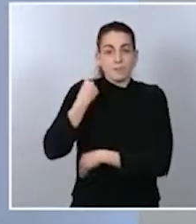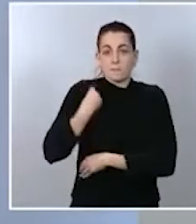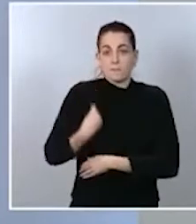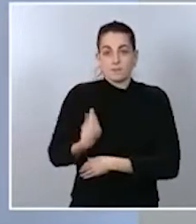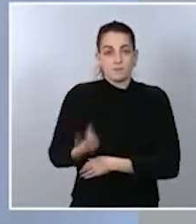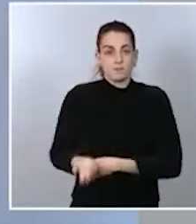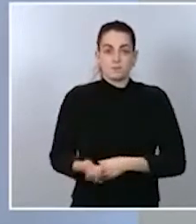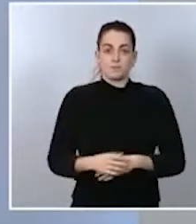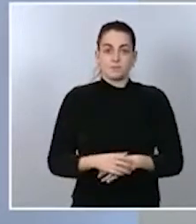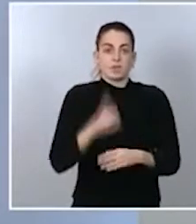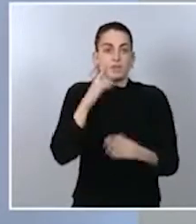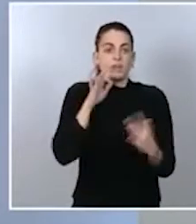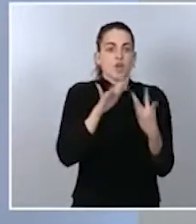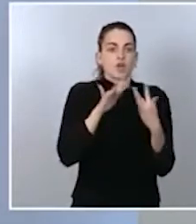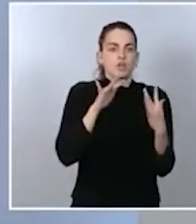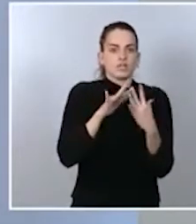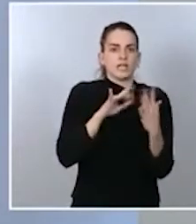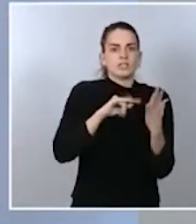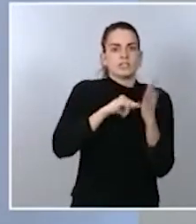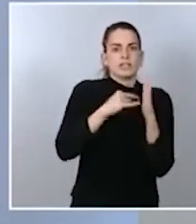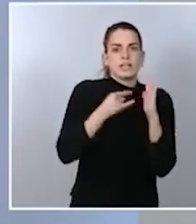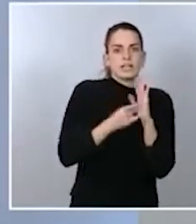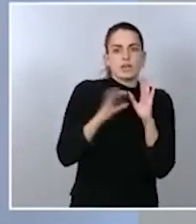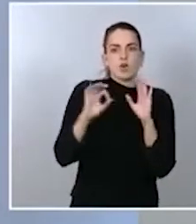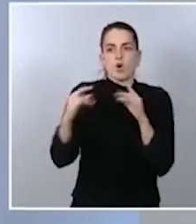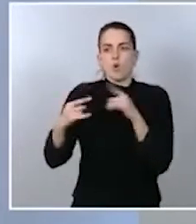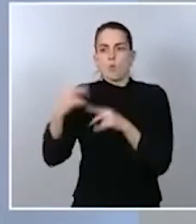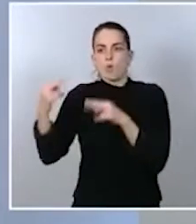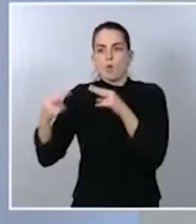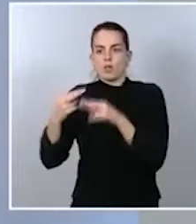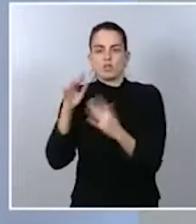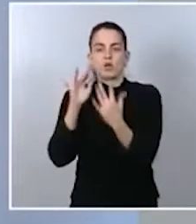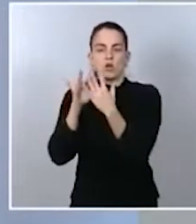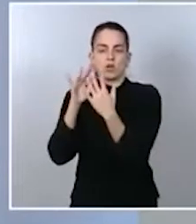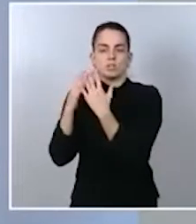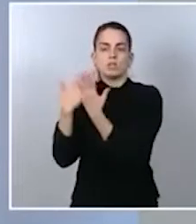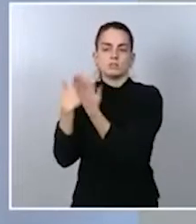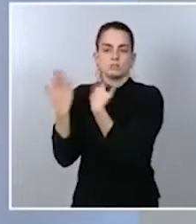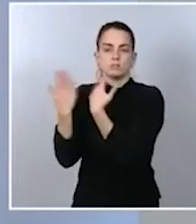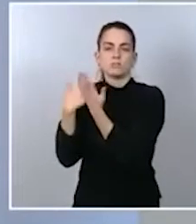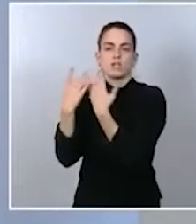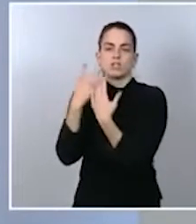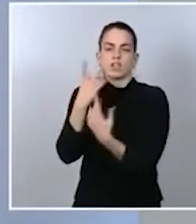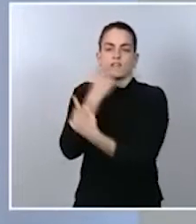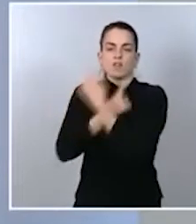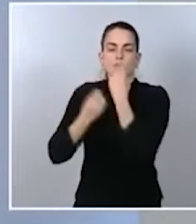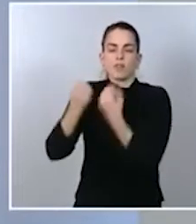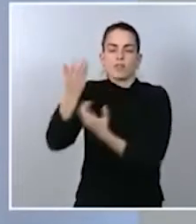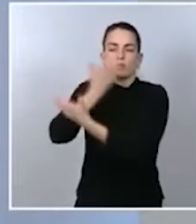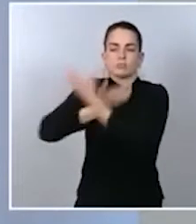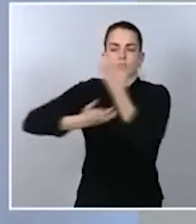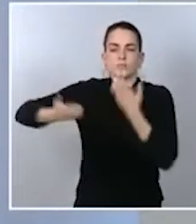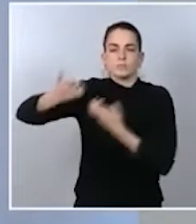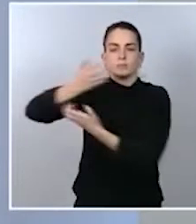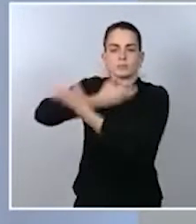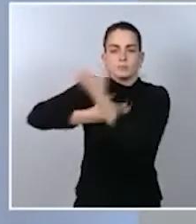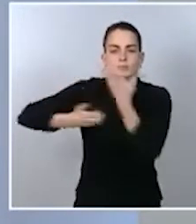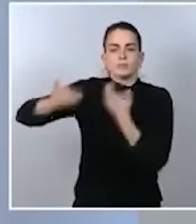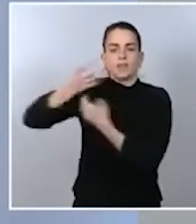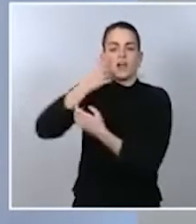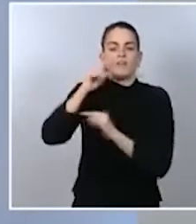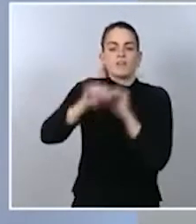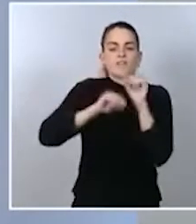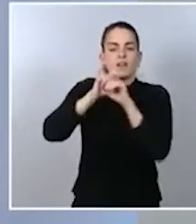tanto a nivel técnico como a nivel político en un contacto permanente de intercambio de información y intercambio de impresiones sobre la evolución de la pandemia en nuestro